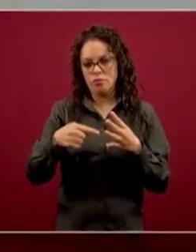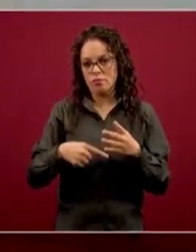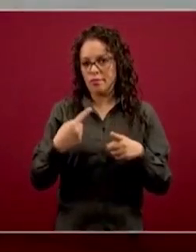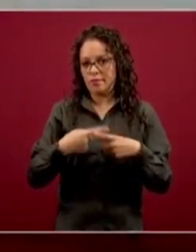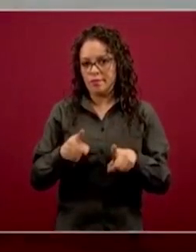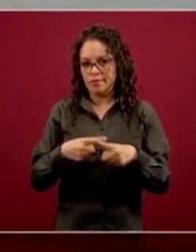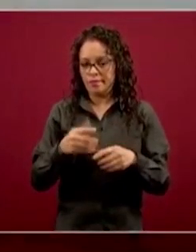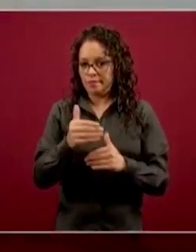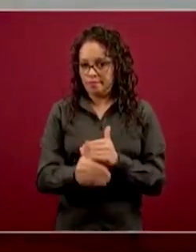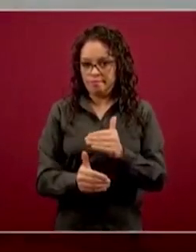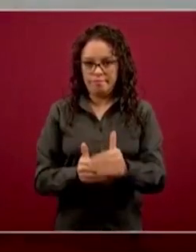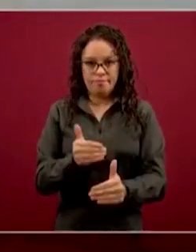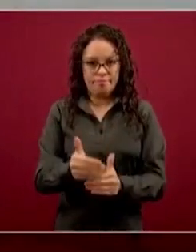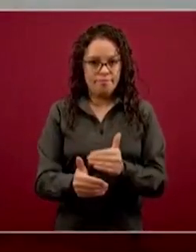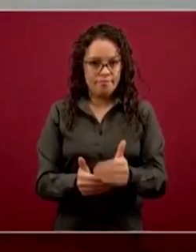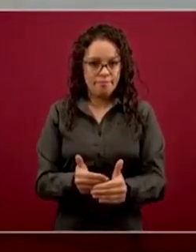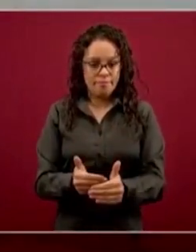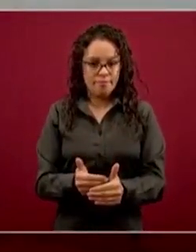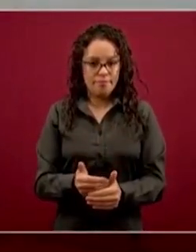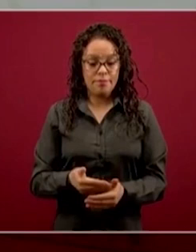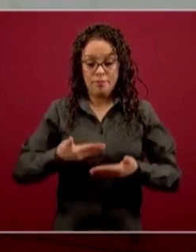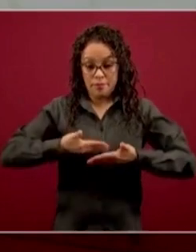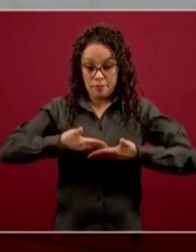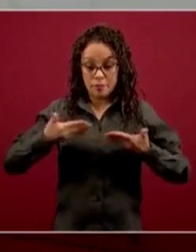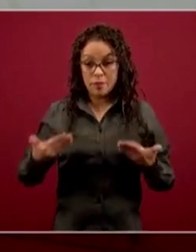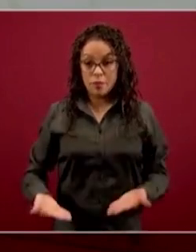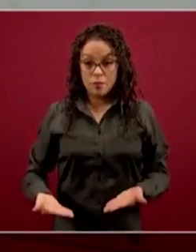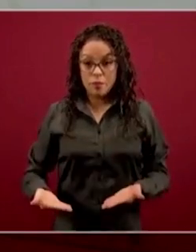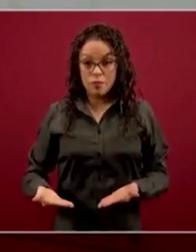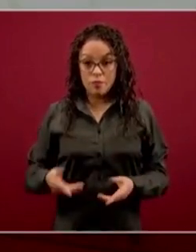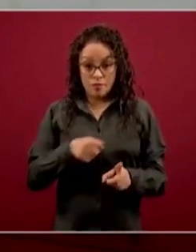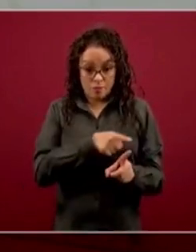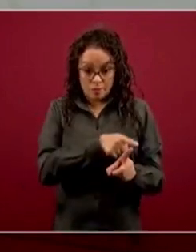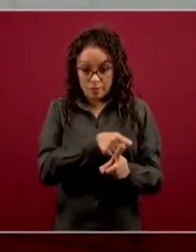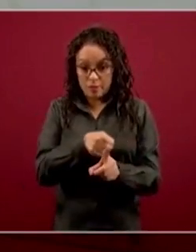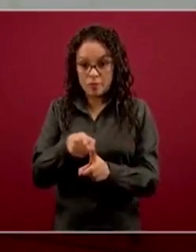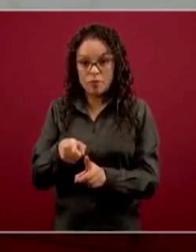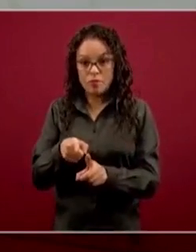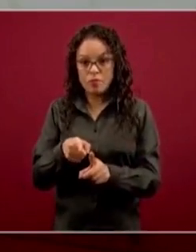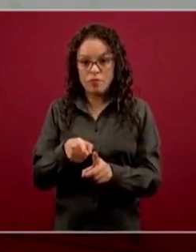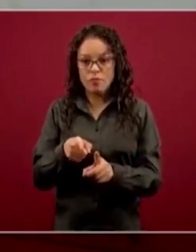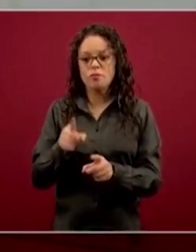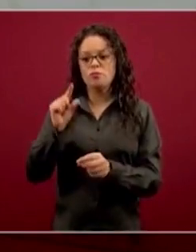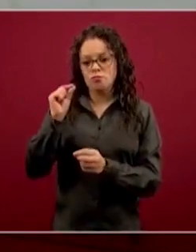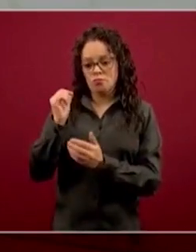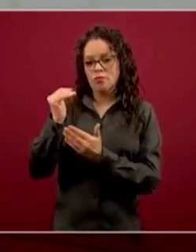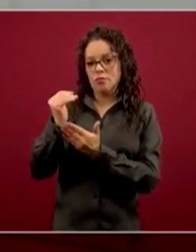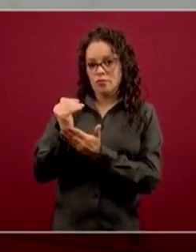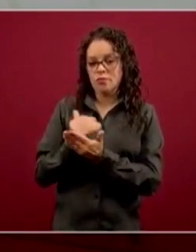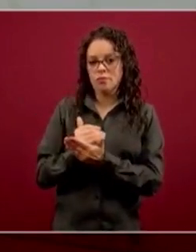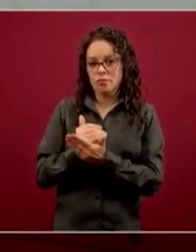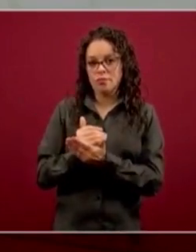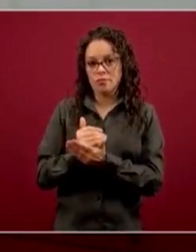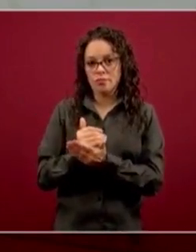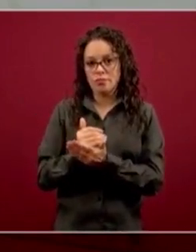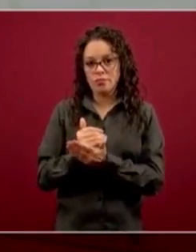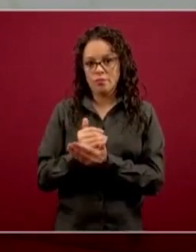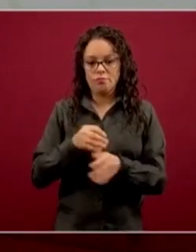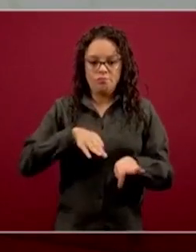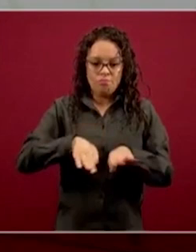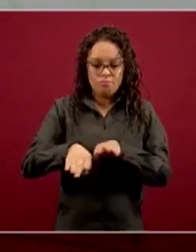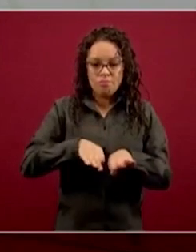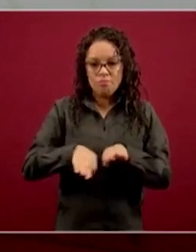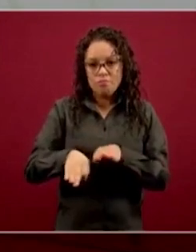Ellos y ellas en estos momentos tienen una carga disminuida de trabajo, motivo por el cual